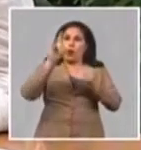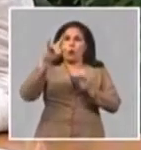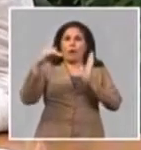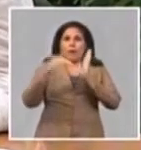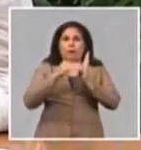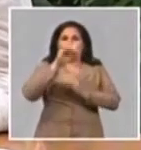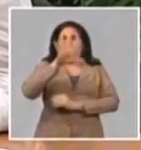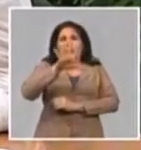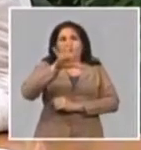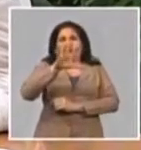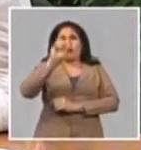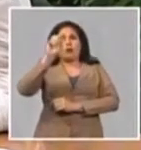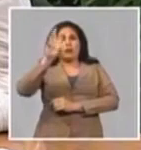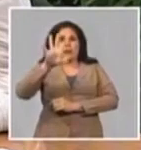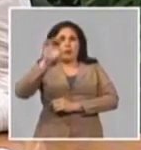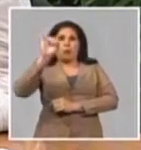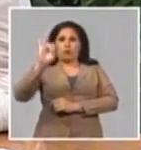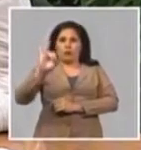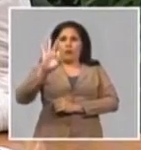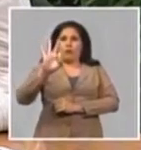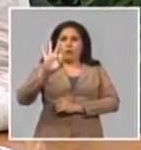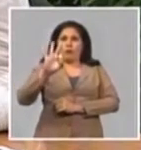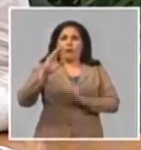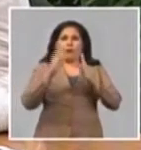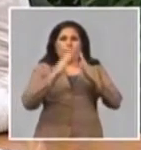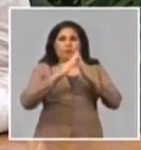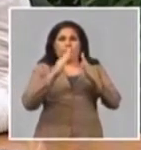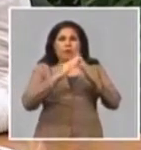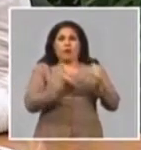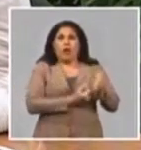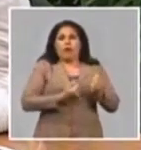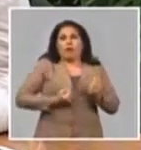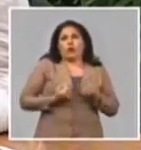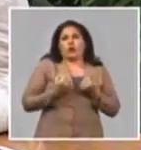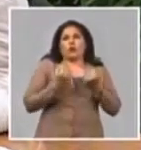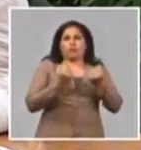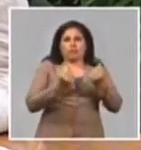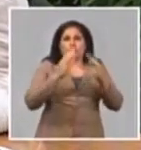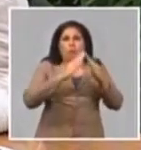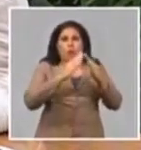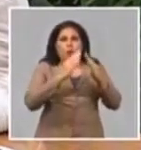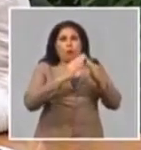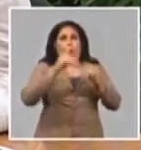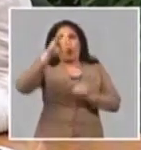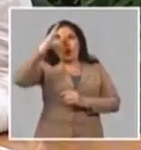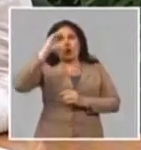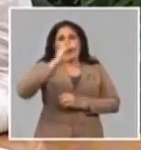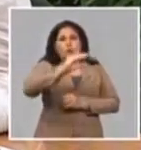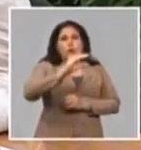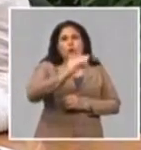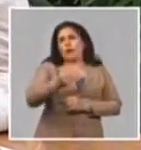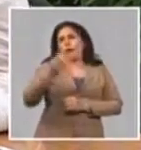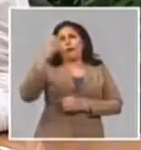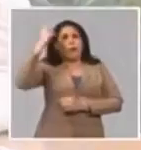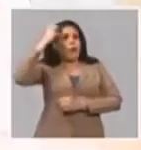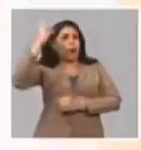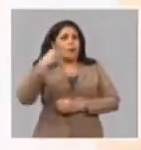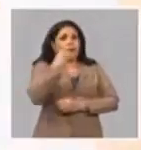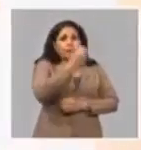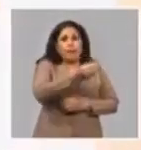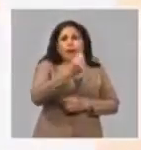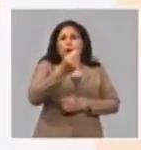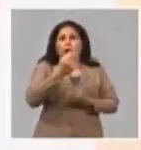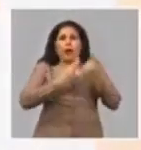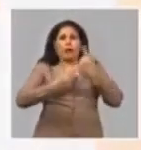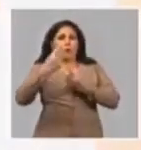.558 viviendas por esfuerzo propio, por subsidio, por la vía estatal, por